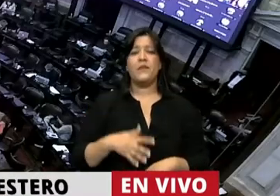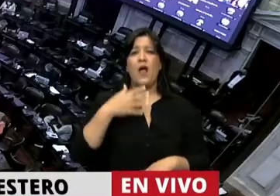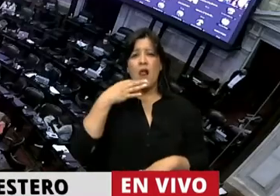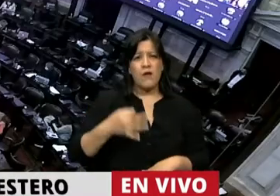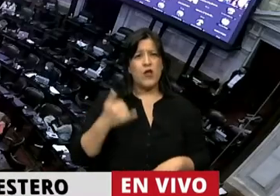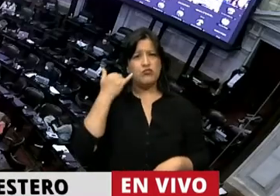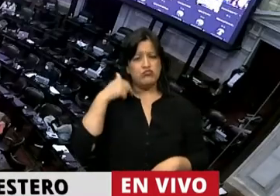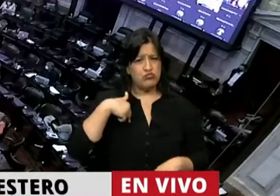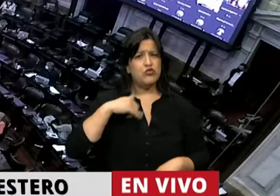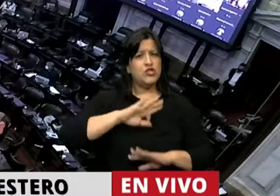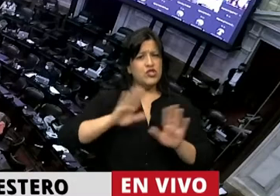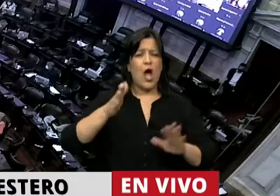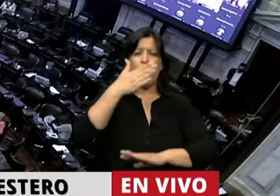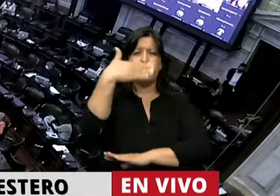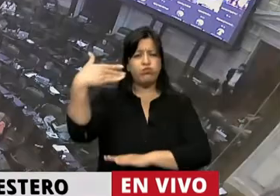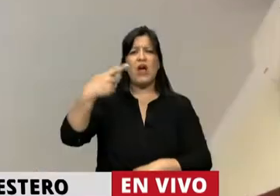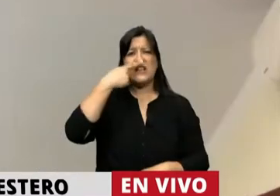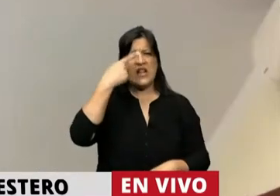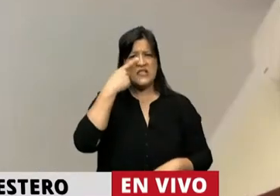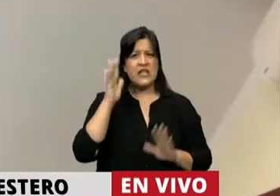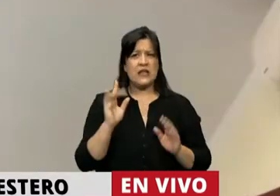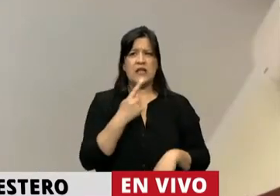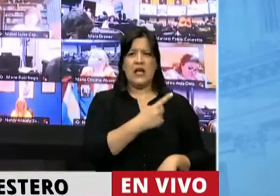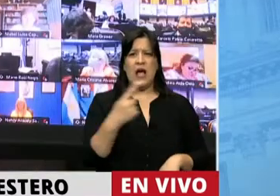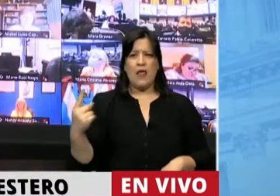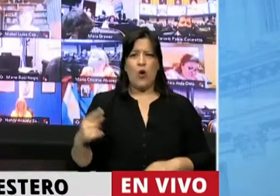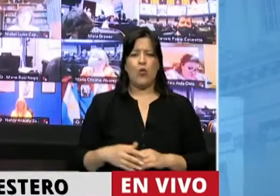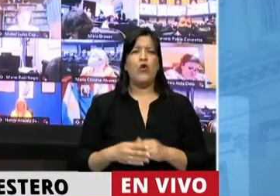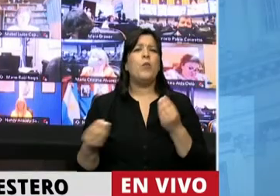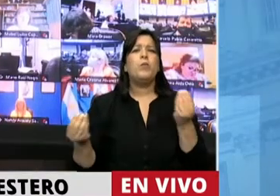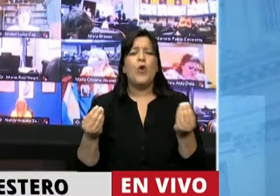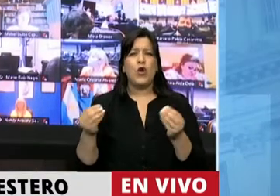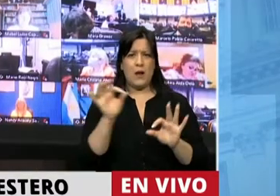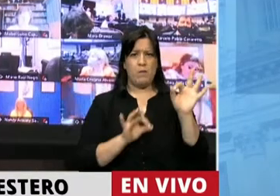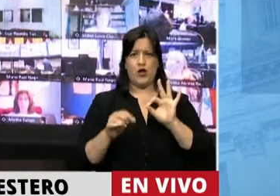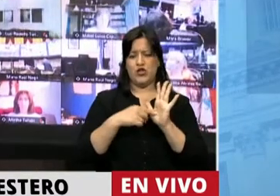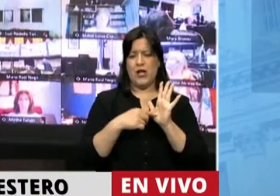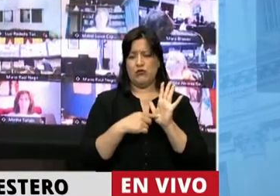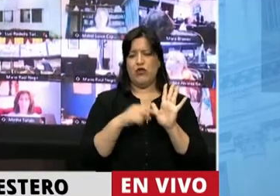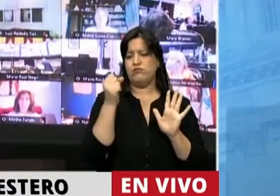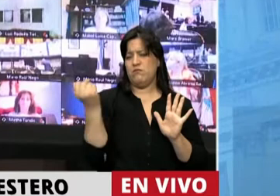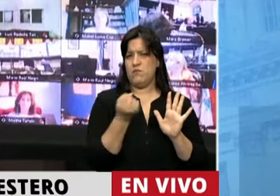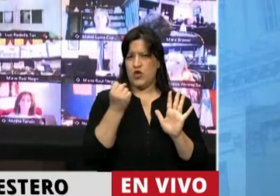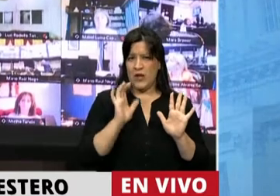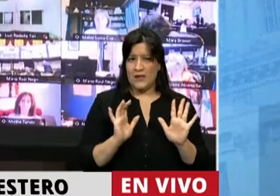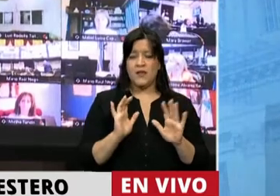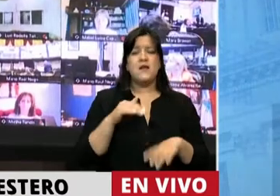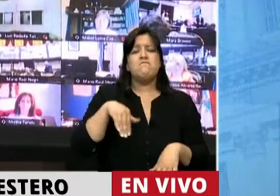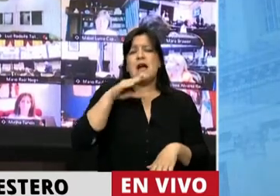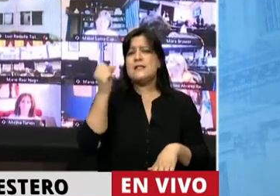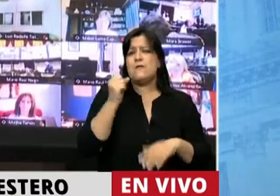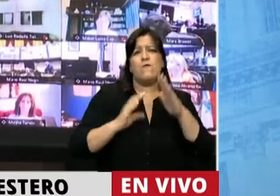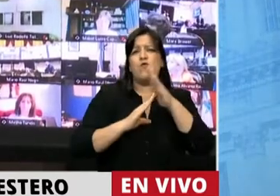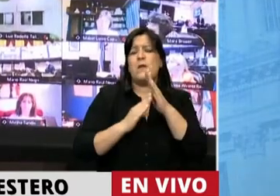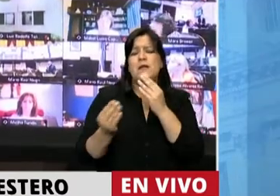exposiciones muy interesantes teniendo en cuenta un proyecto importante. Y fundamentalmente